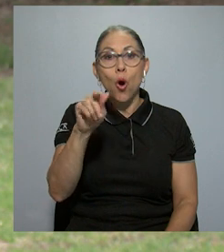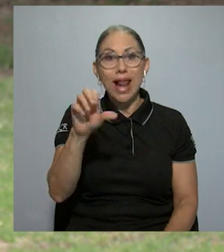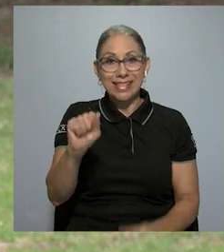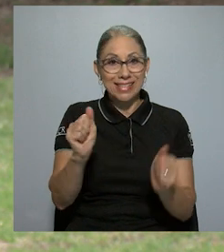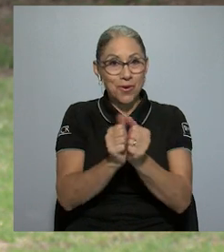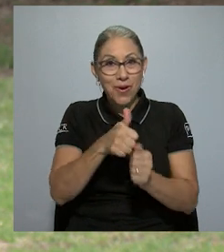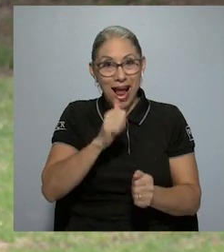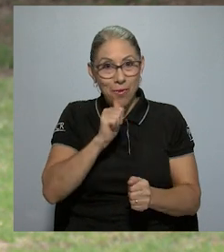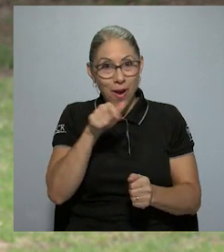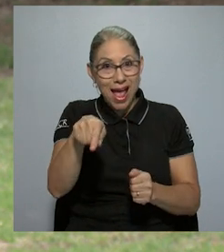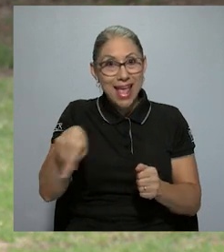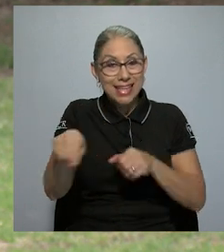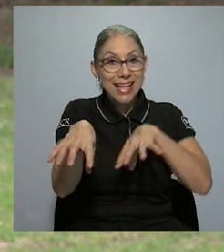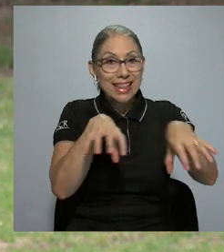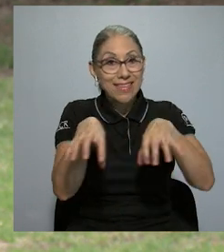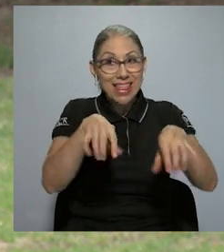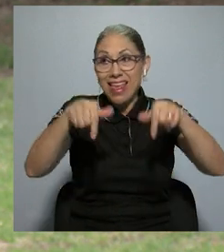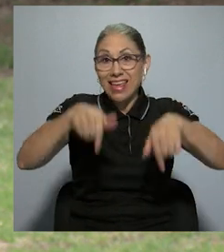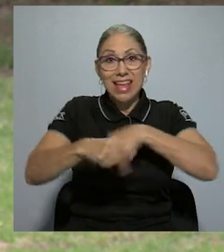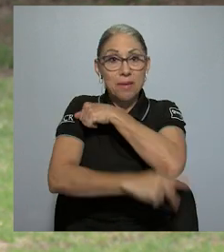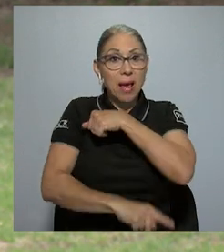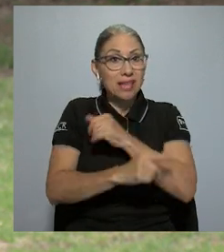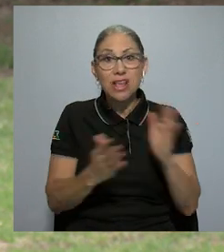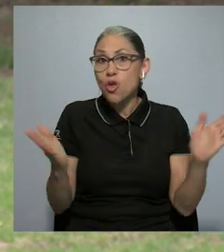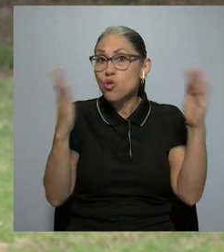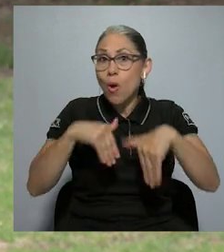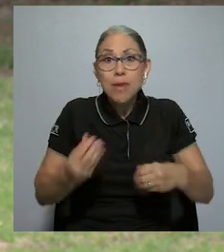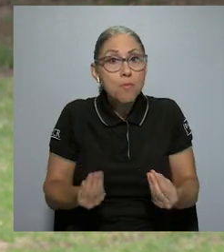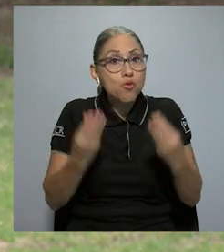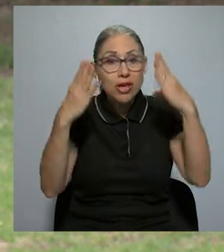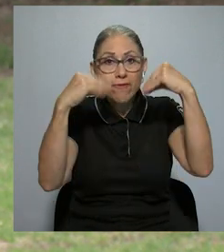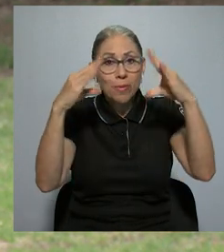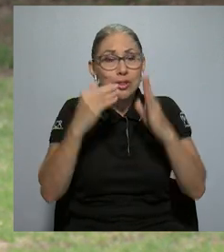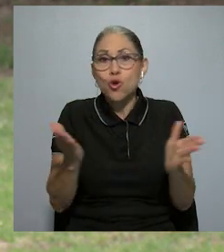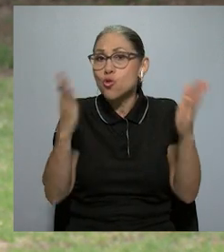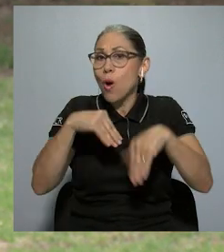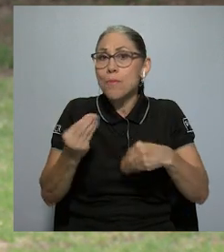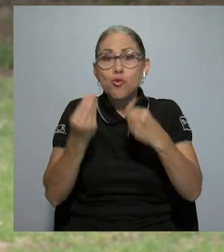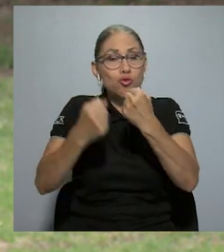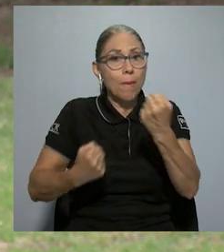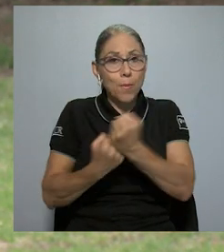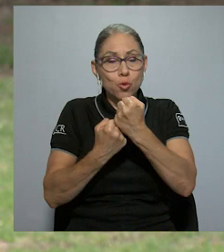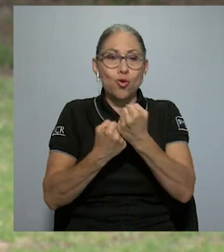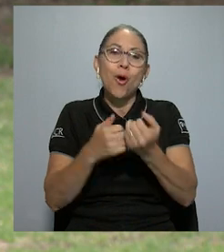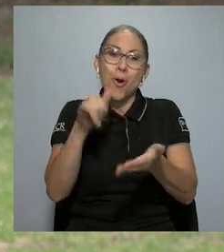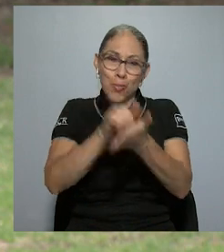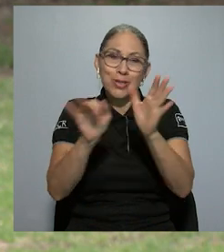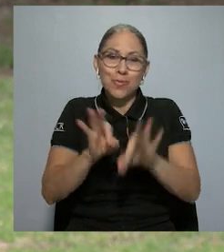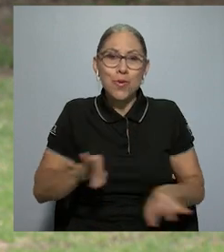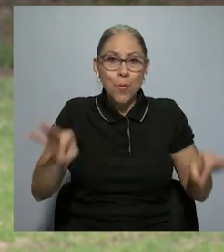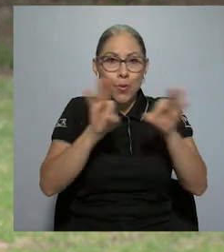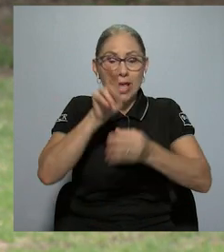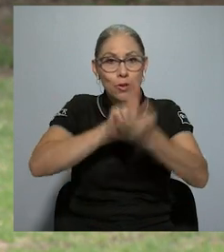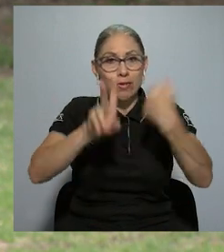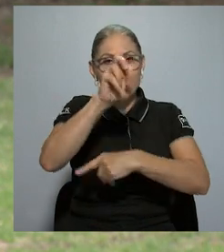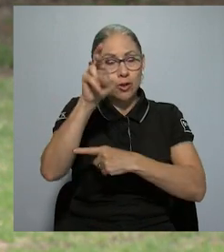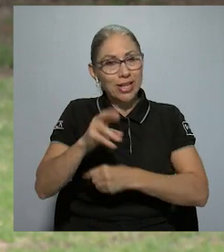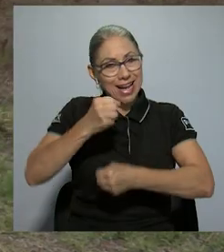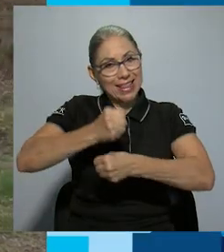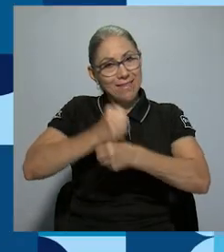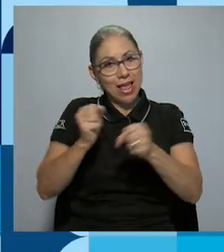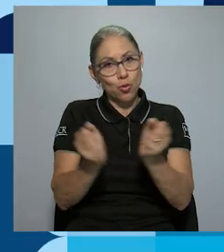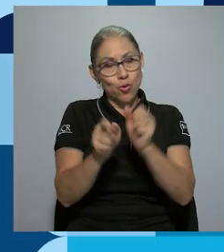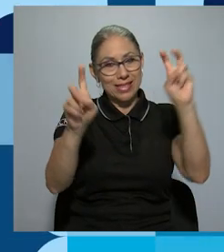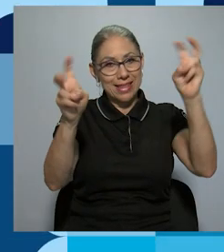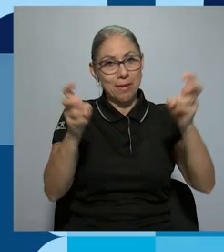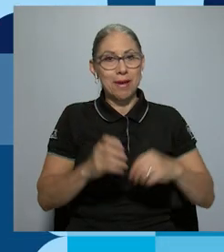actividad como tal en el país no tiene tanta información ni tiene tanto apoyo. Por eso es muy importante que la Universidad de Costa Rica esté trabajando este tema.